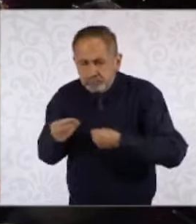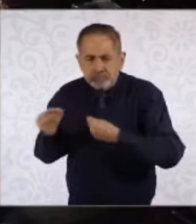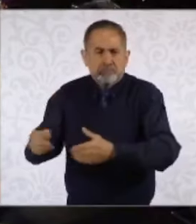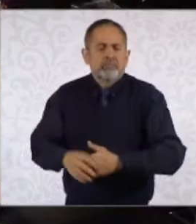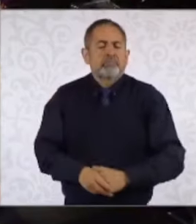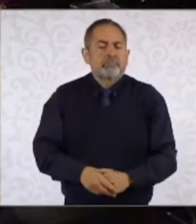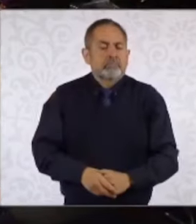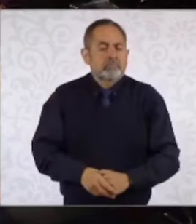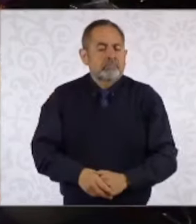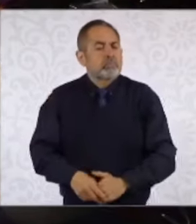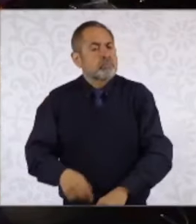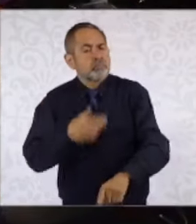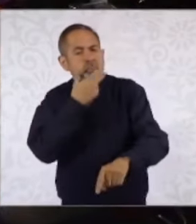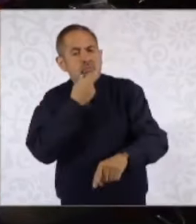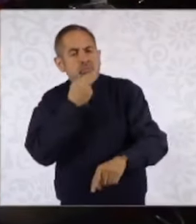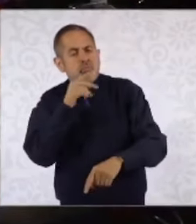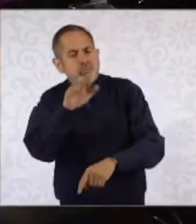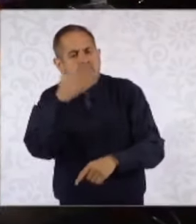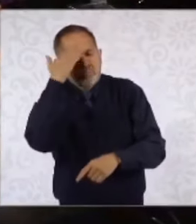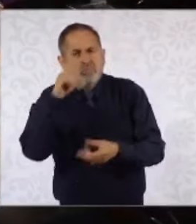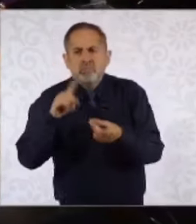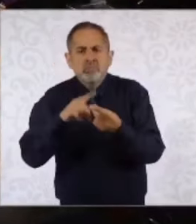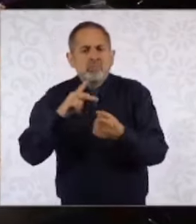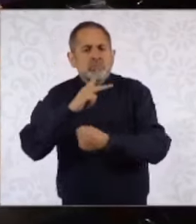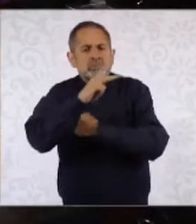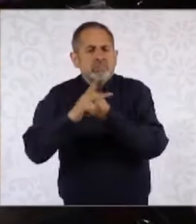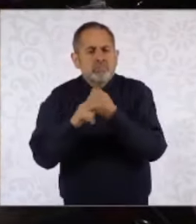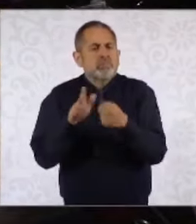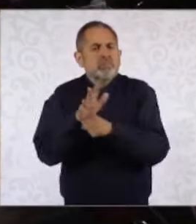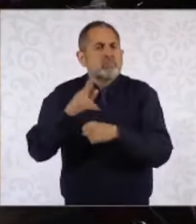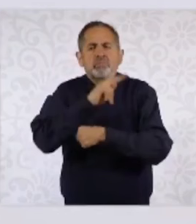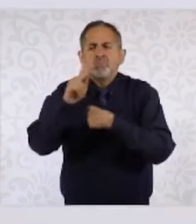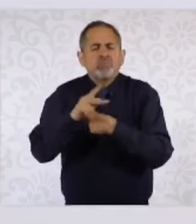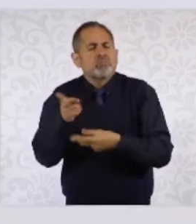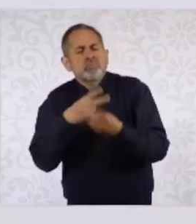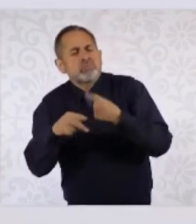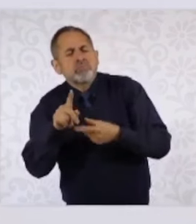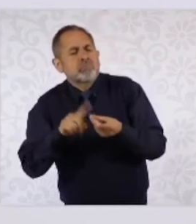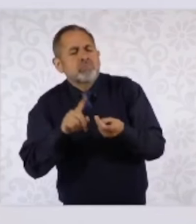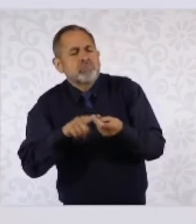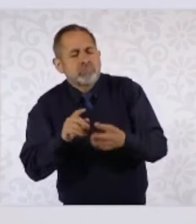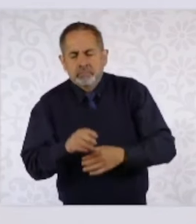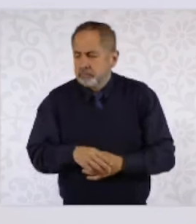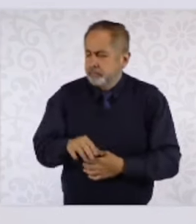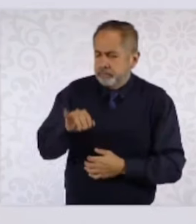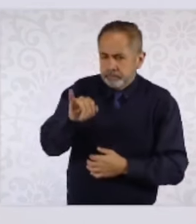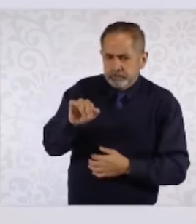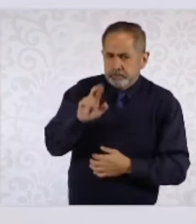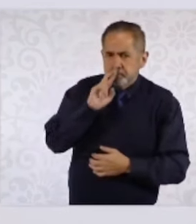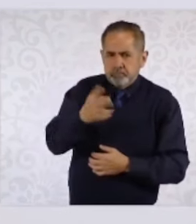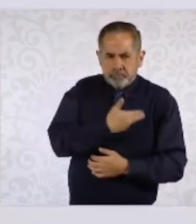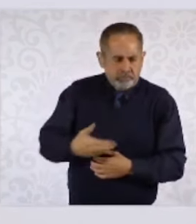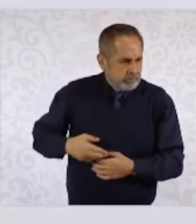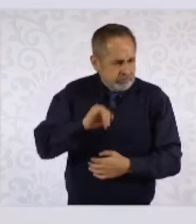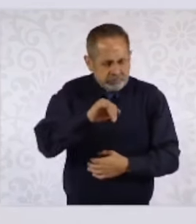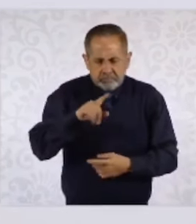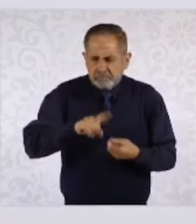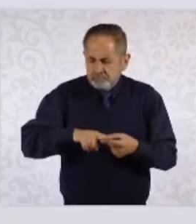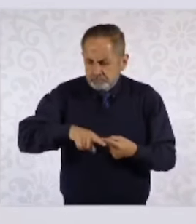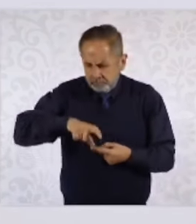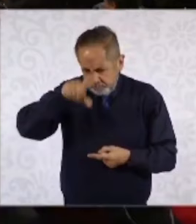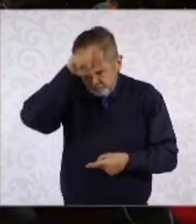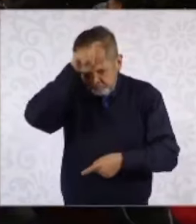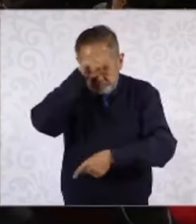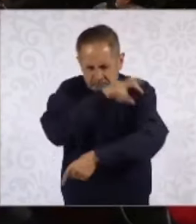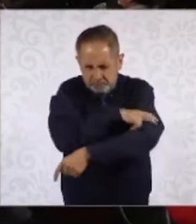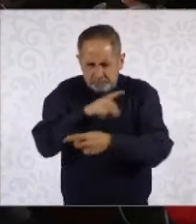¿Sabemos las nacionalidades de las personas que murieron? Sí, son de Egipto, es cierto, de